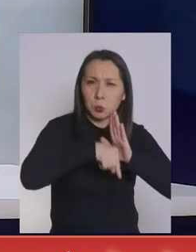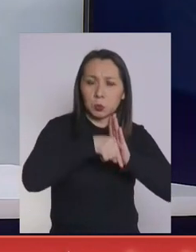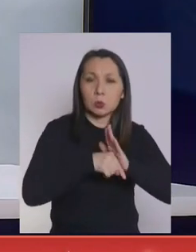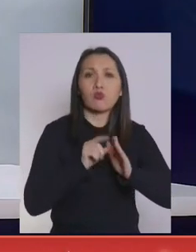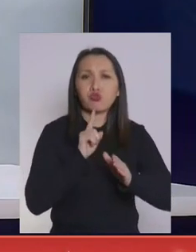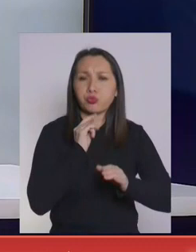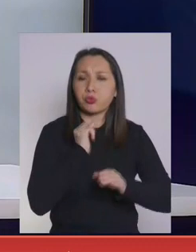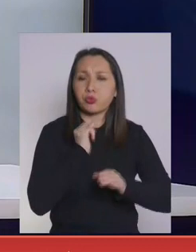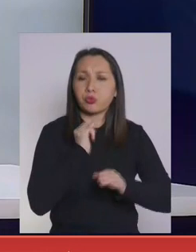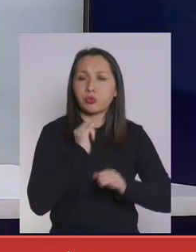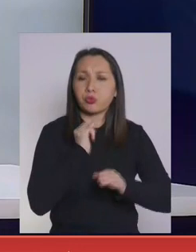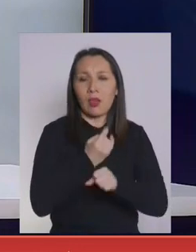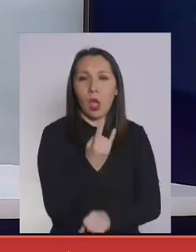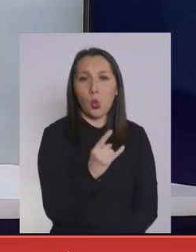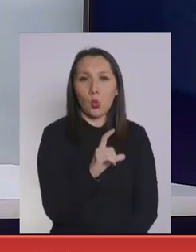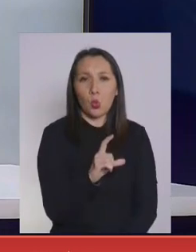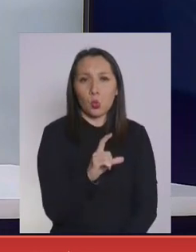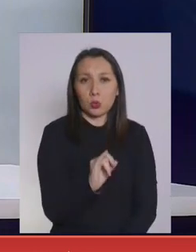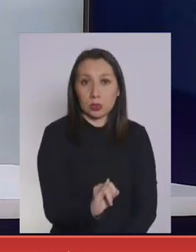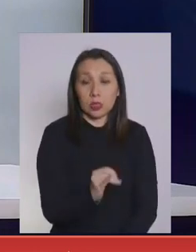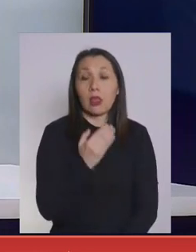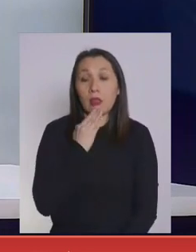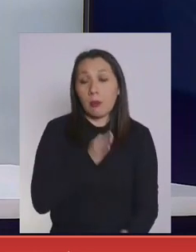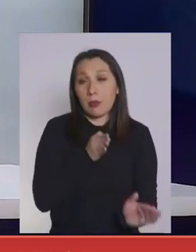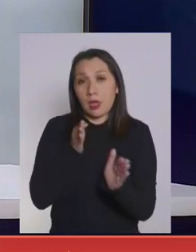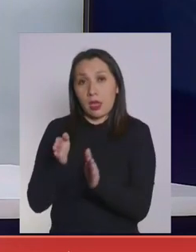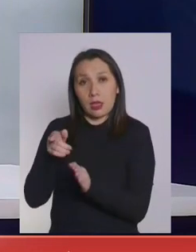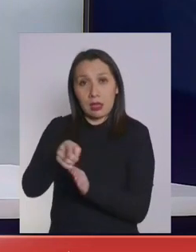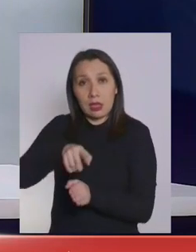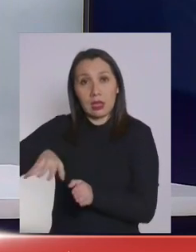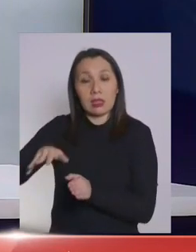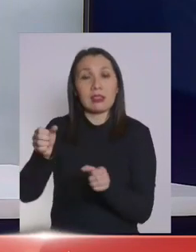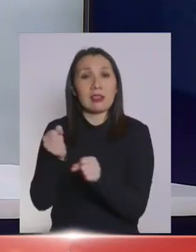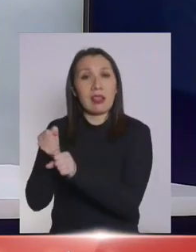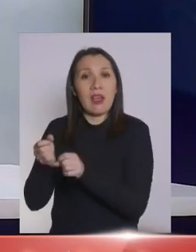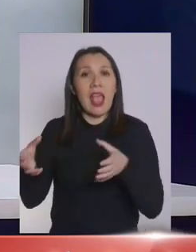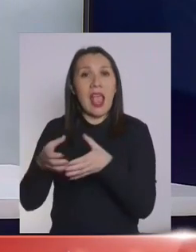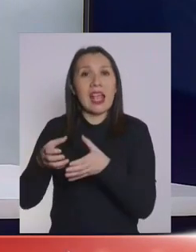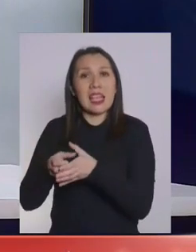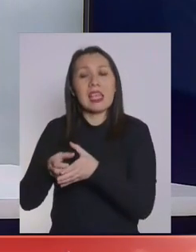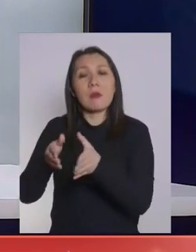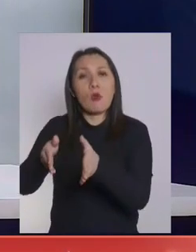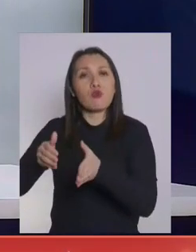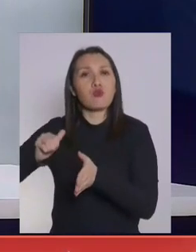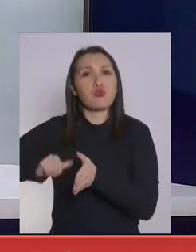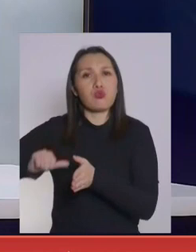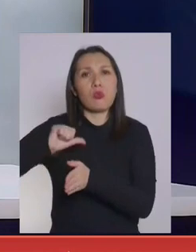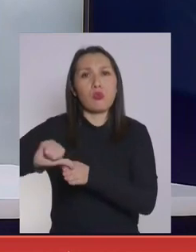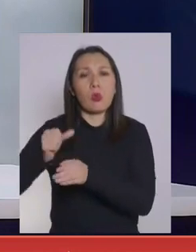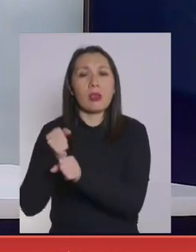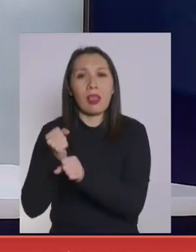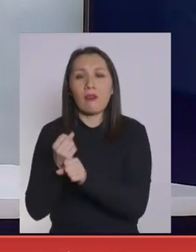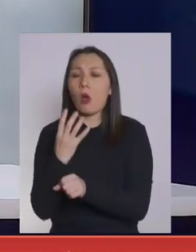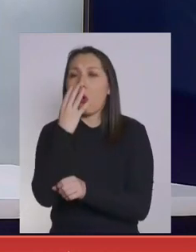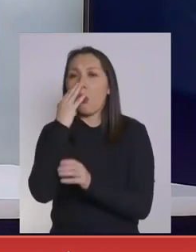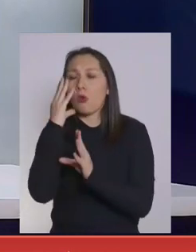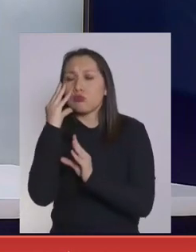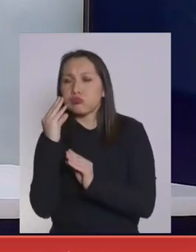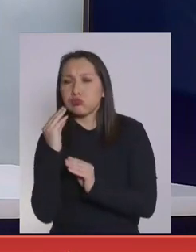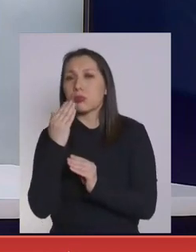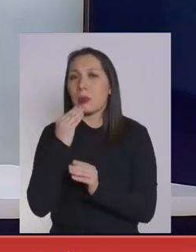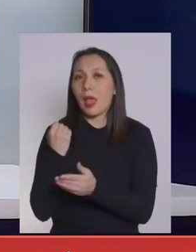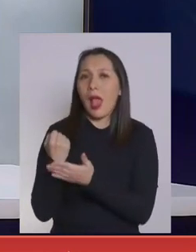en las unidades de cuidados intensivos, pero también el trabajo que realizaron los equipos de pabellón comandados por los anestesiólogos.